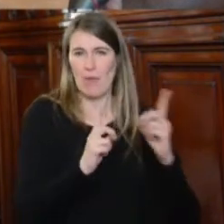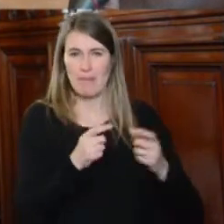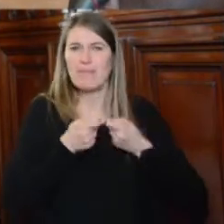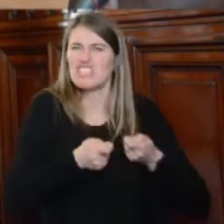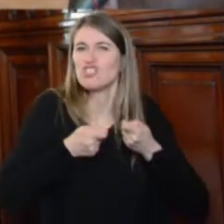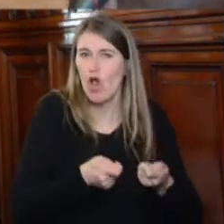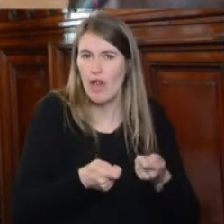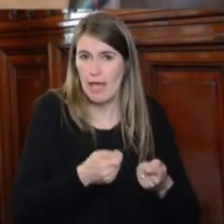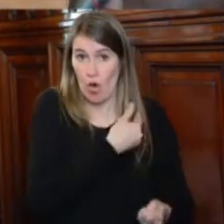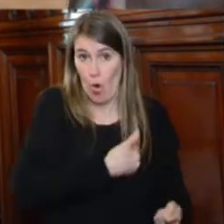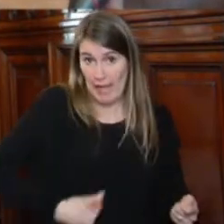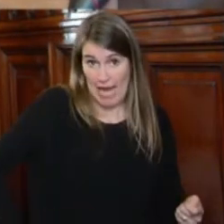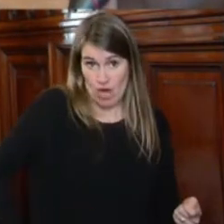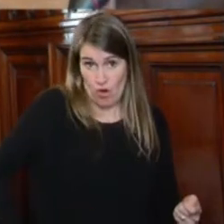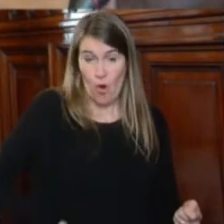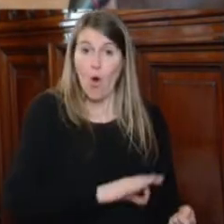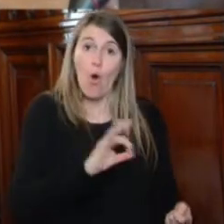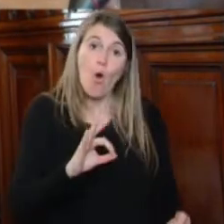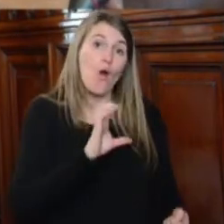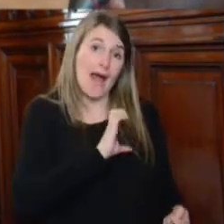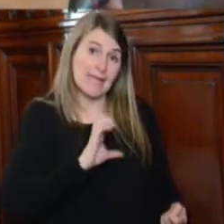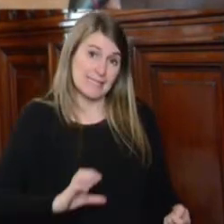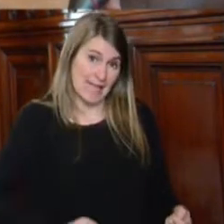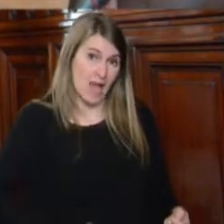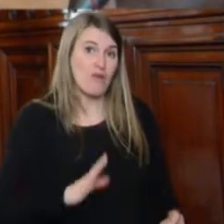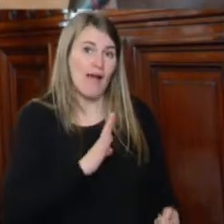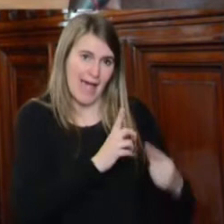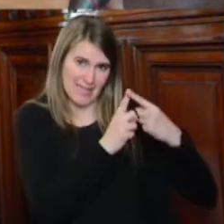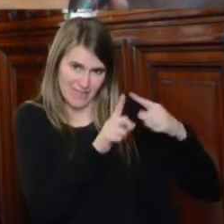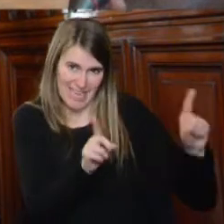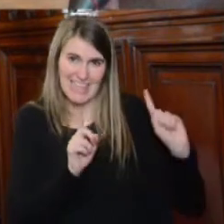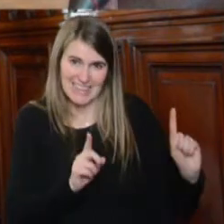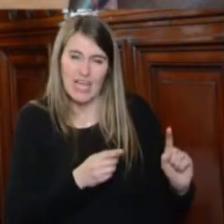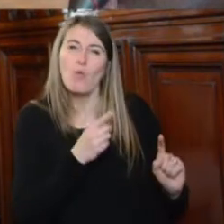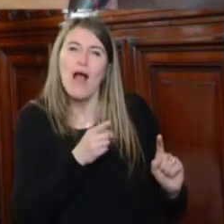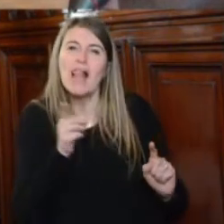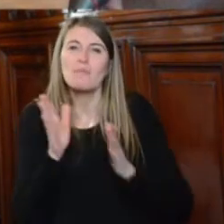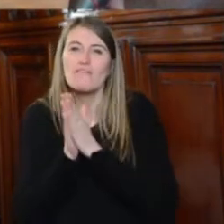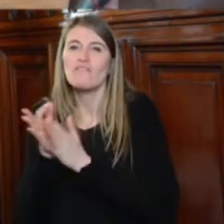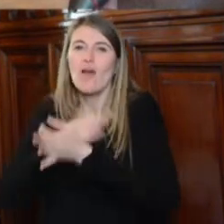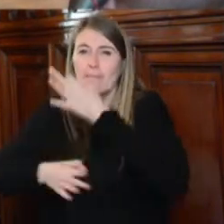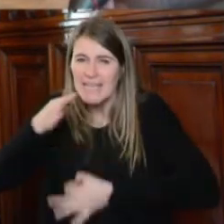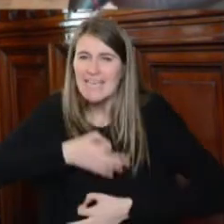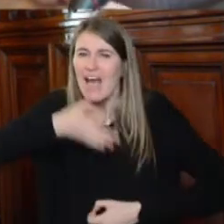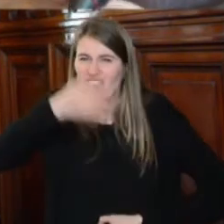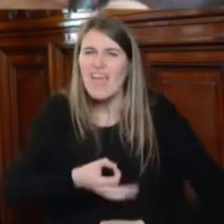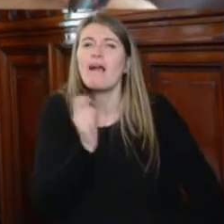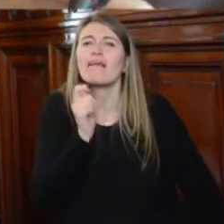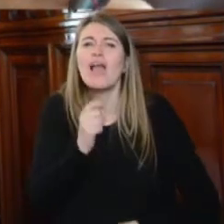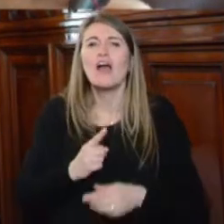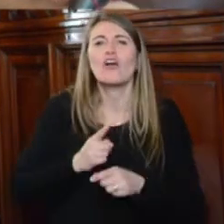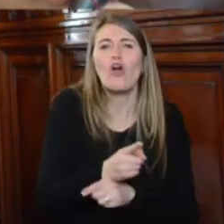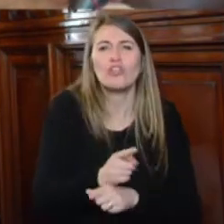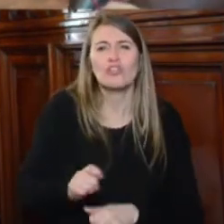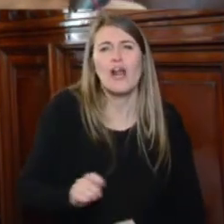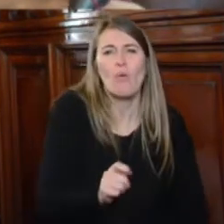para el gobierno, para el Estado, ahí sí la representación del Estado. Me agradaría muchísimo que nos dijeran qué